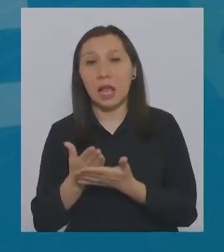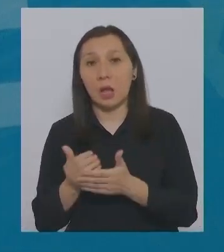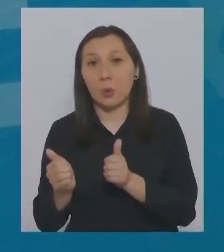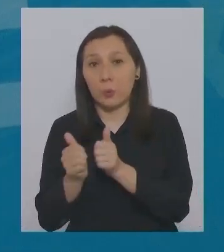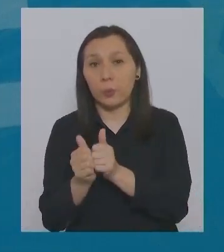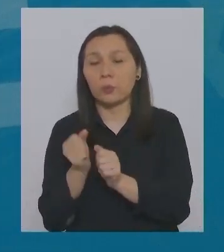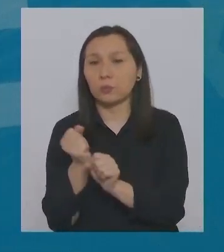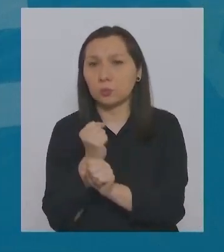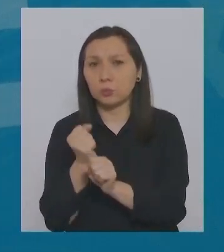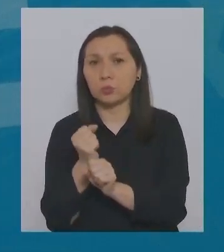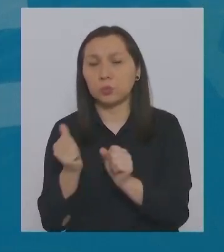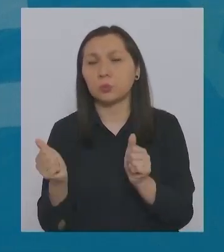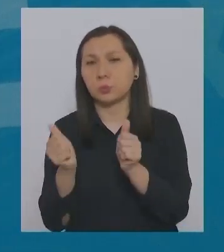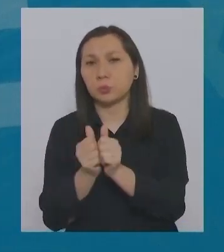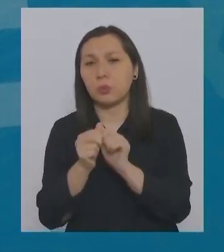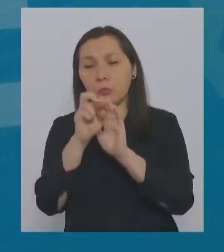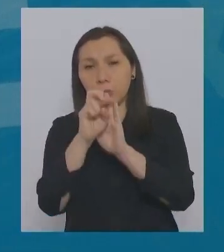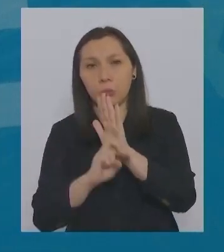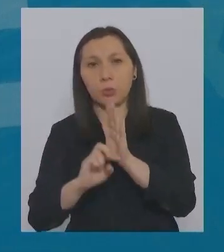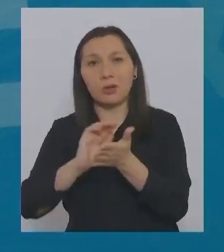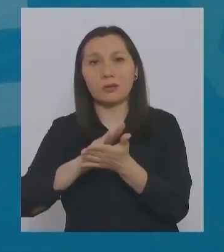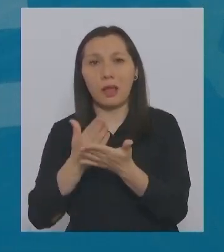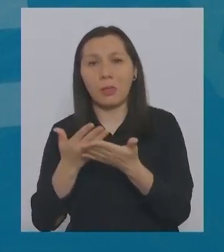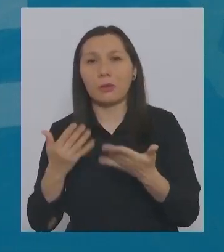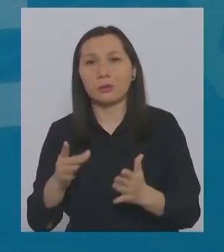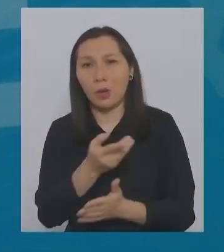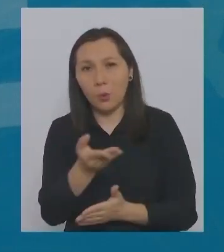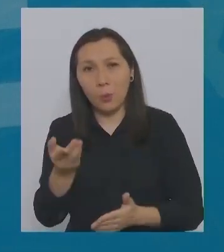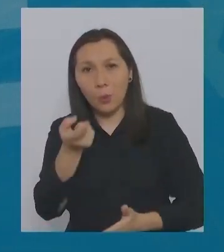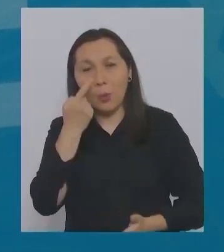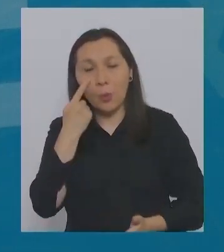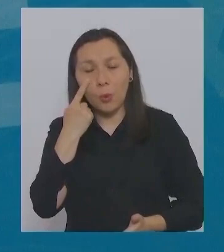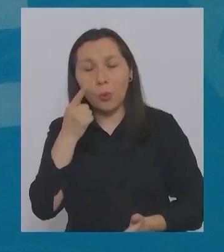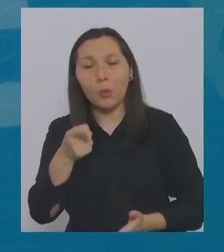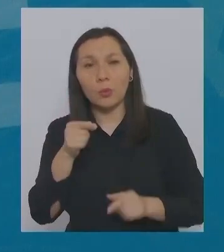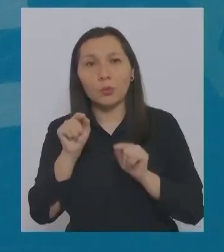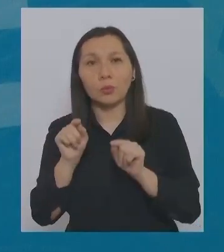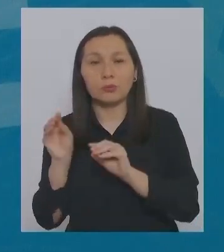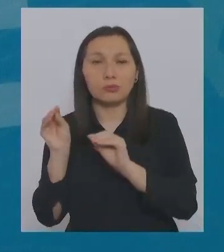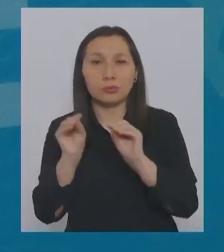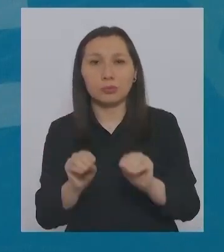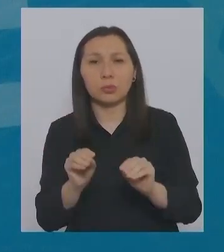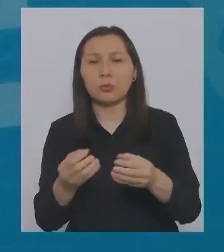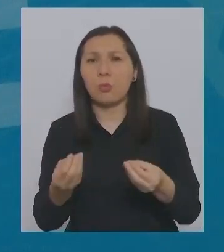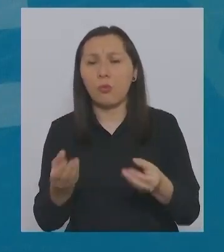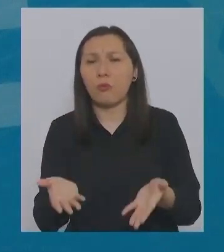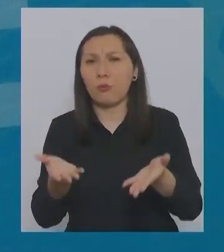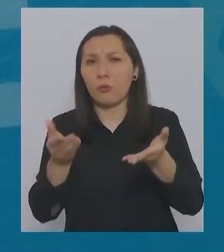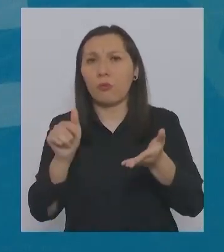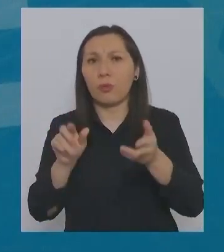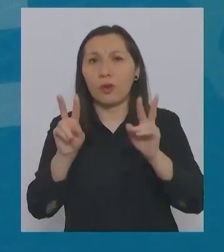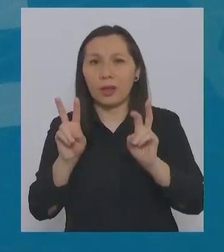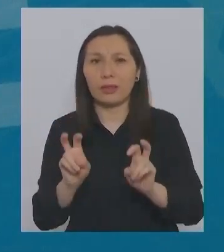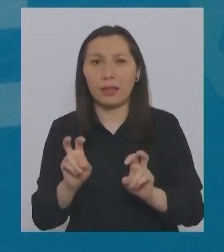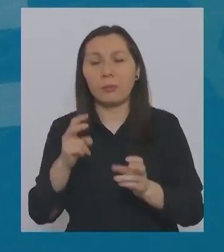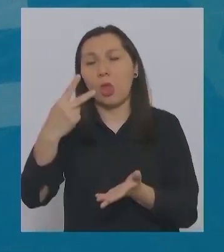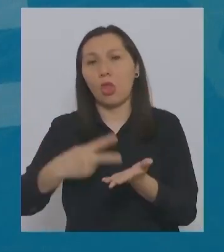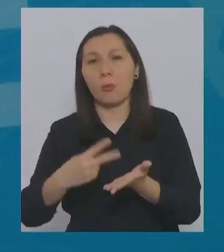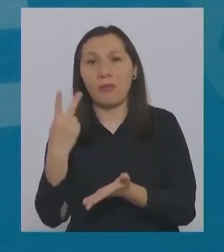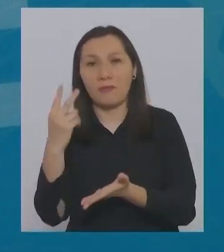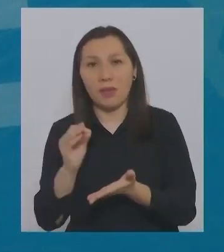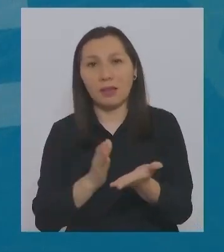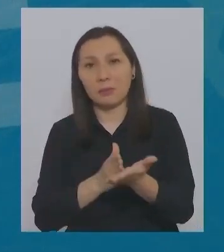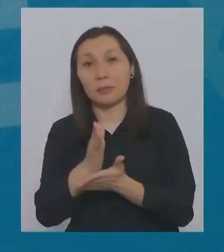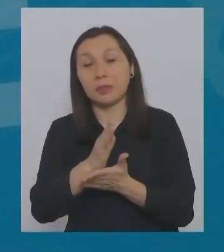ha trabajado conjuntamente en un protocolo sanitario que ya ustedes conocen, que se ha implementado exitosamente desde el 2020